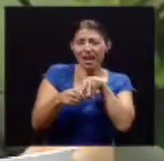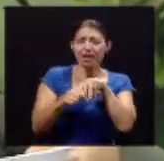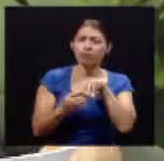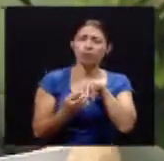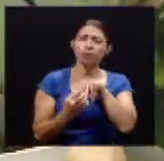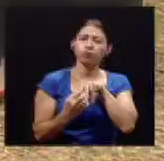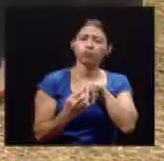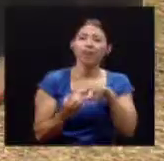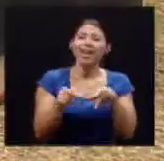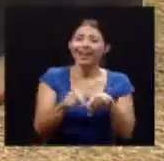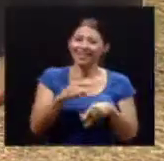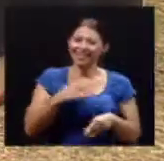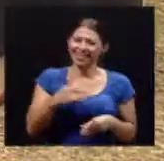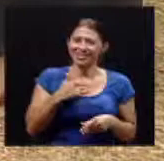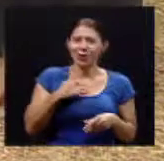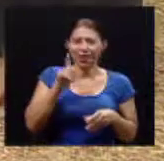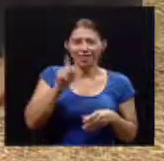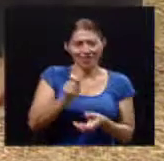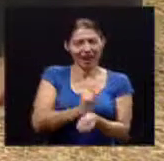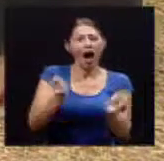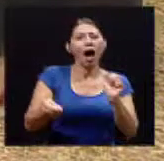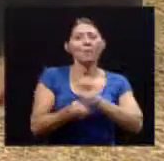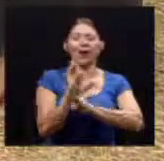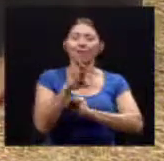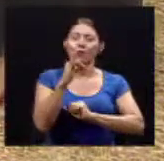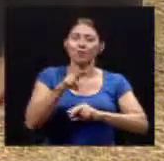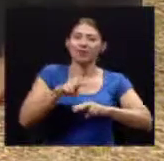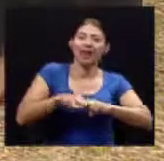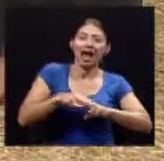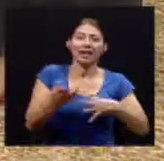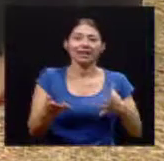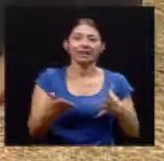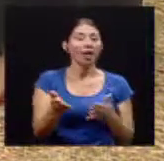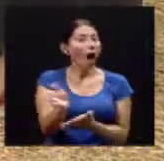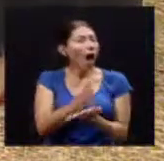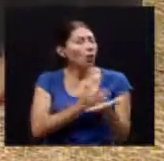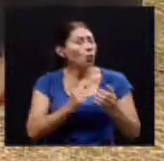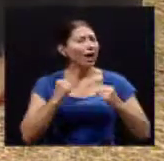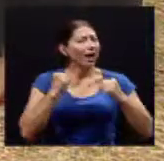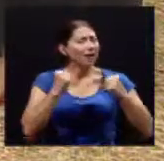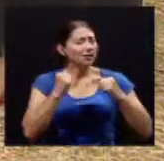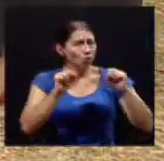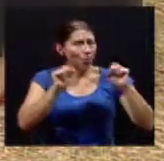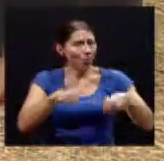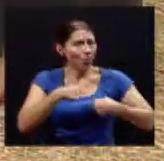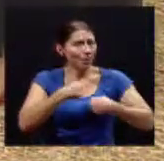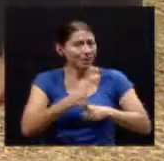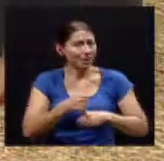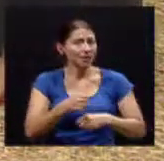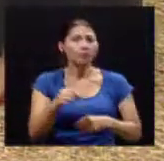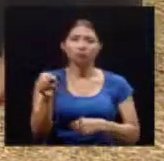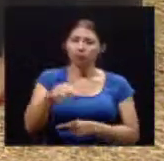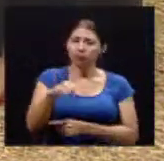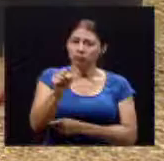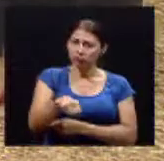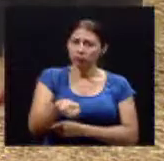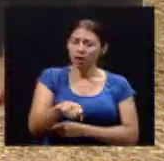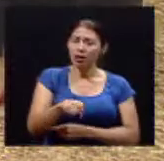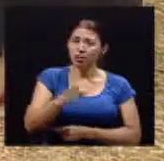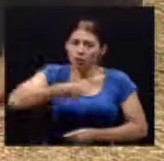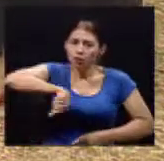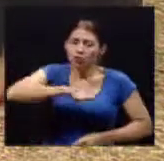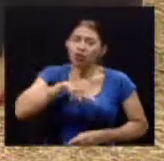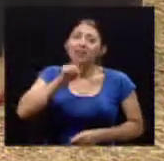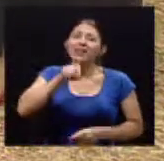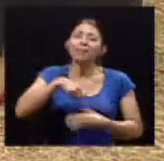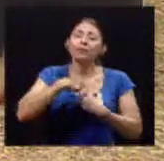hay que cambiar de postura ¿hay digamos algún ejercicio que pudiéramos recomendar? deberíamos hacer pequeños estiramientos por